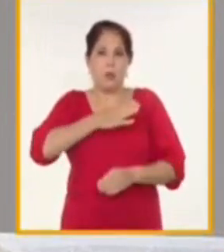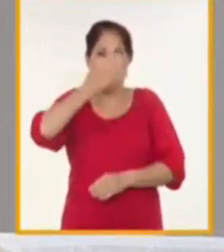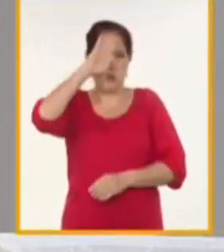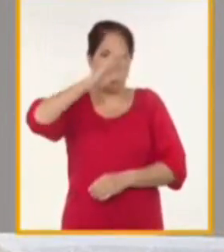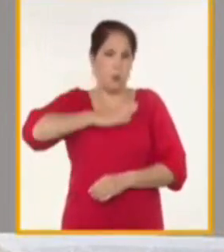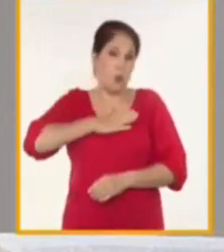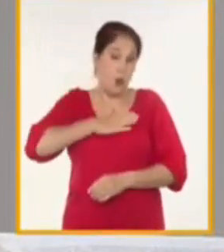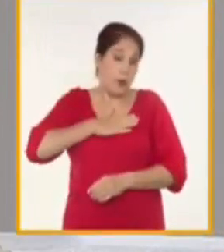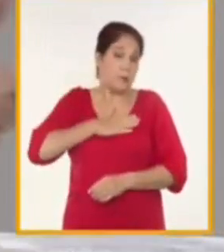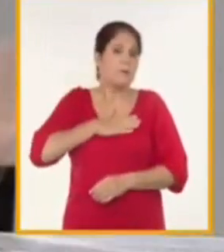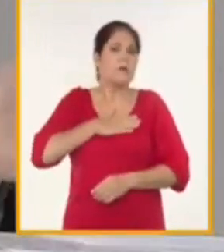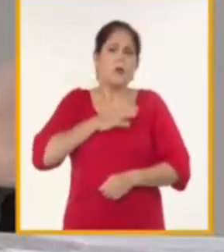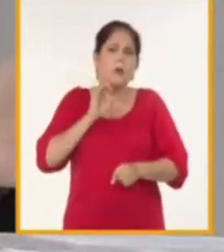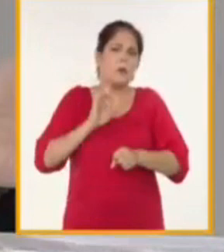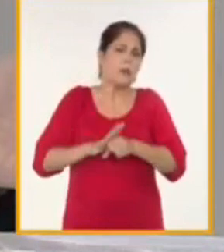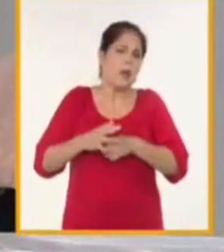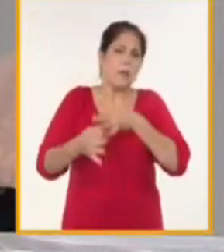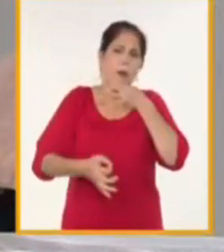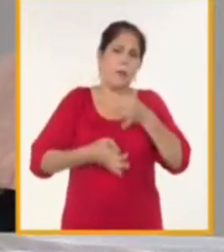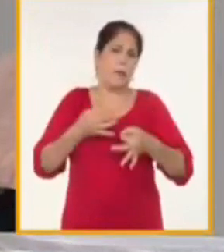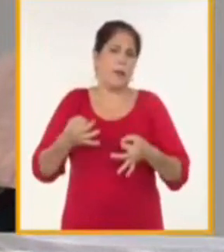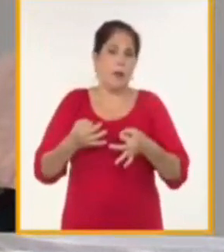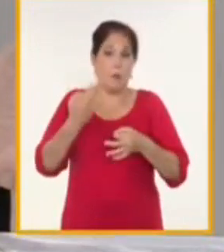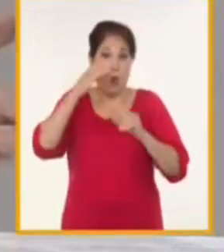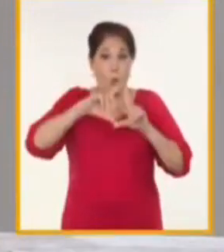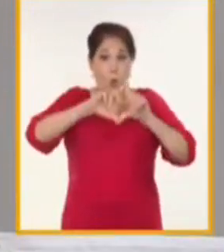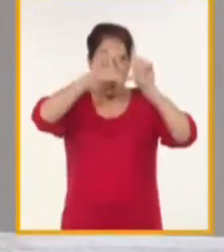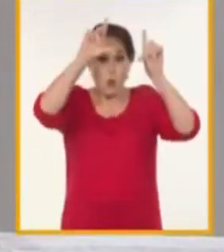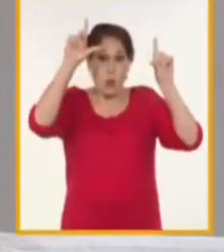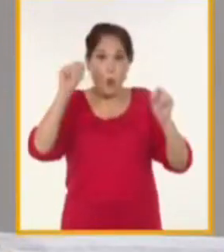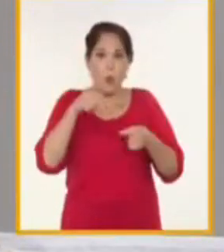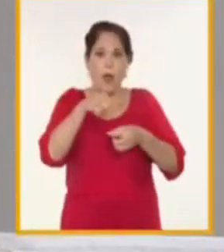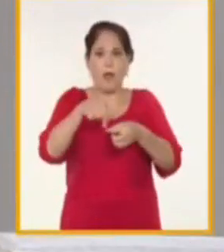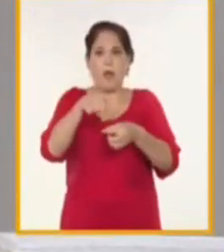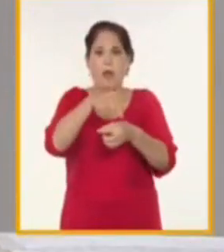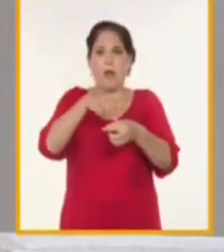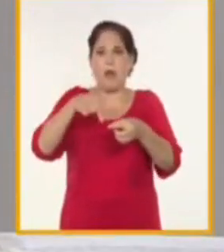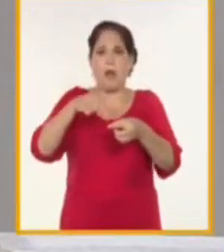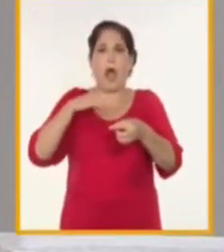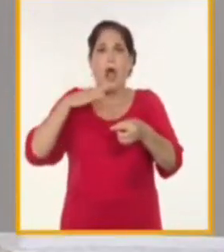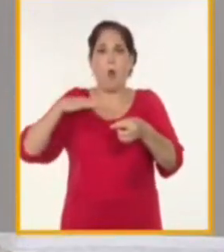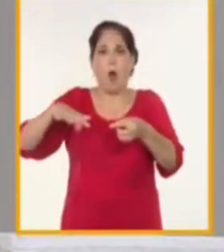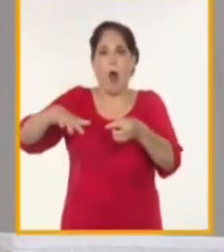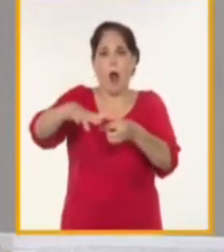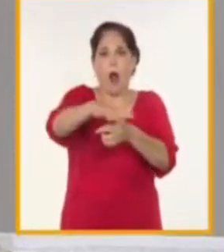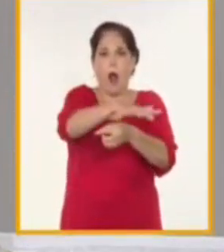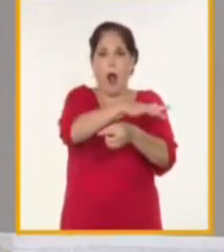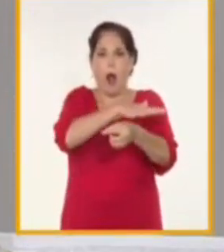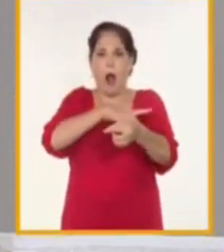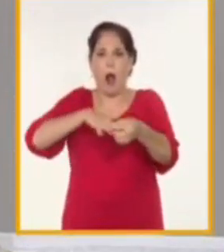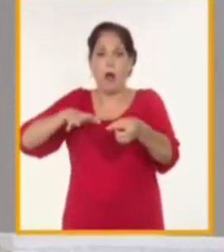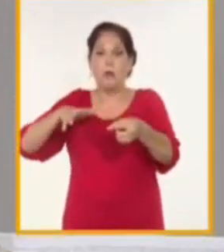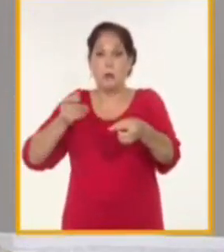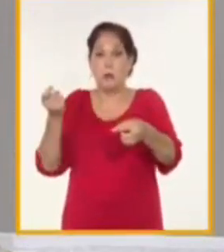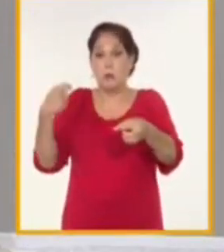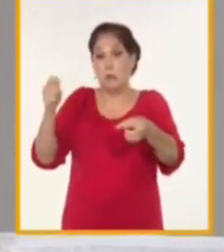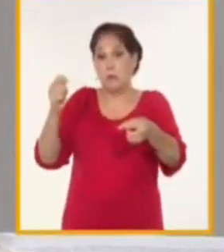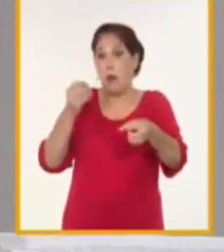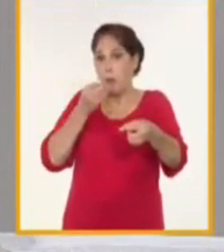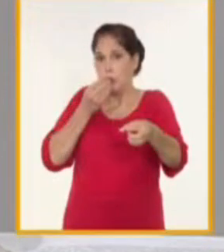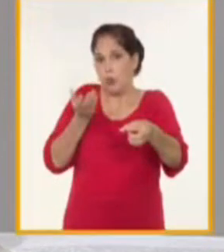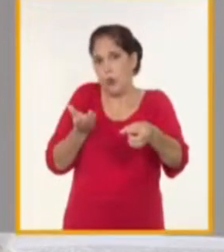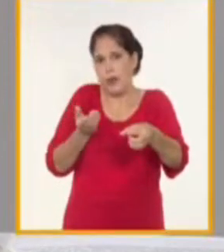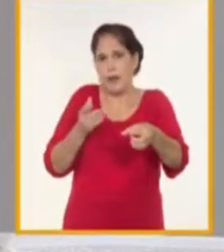comentábamos al principio Cuba es una isla su mayor mayormente su comercio exterior depende de su sistema portuario